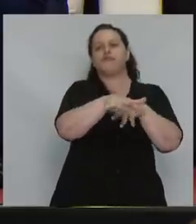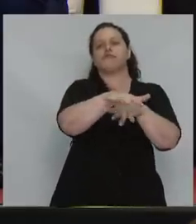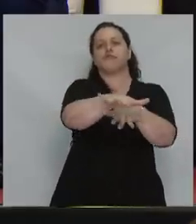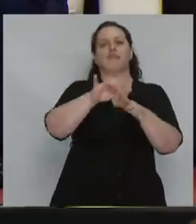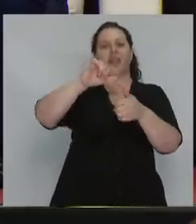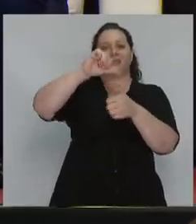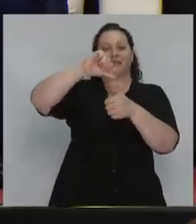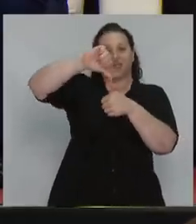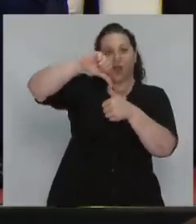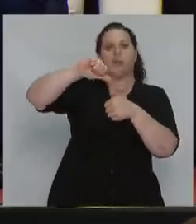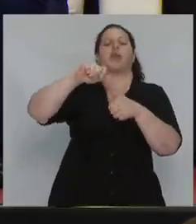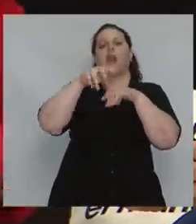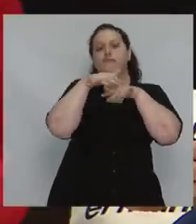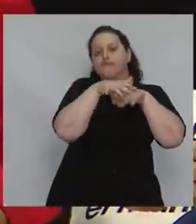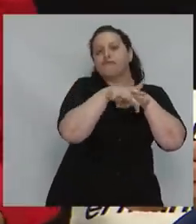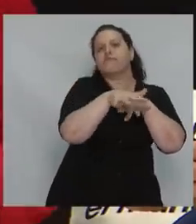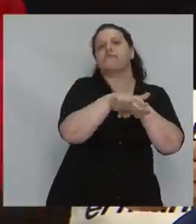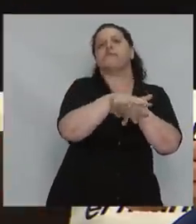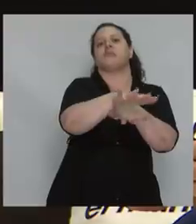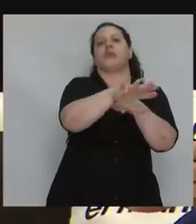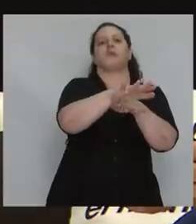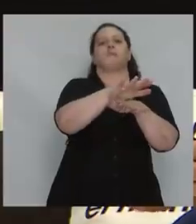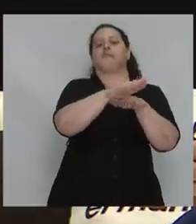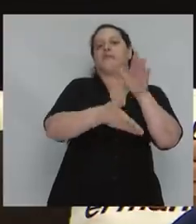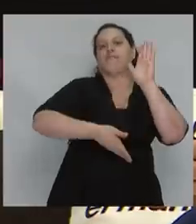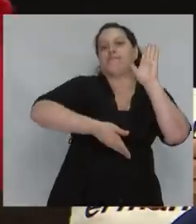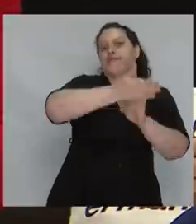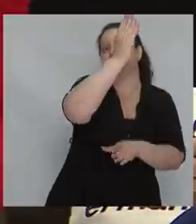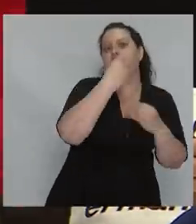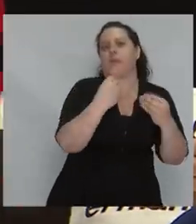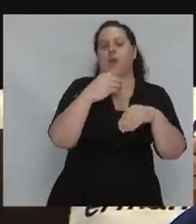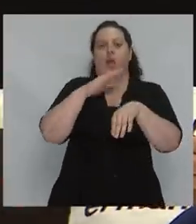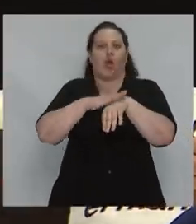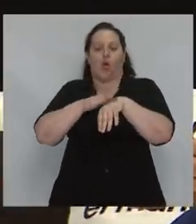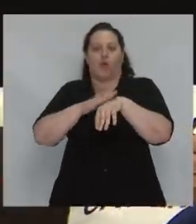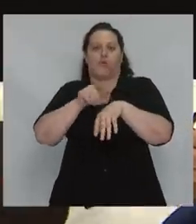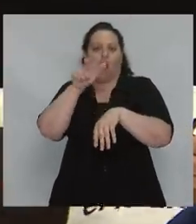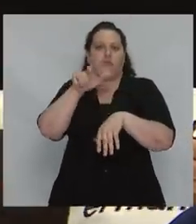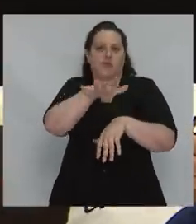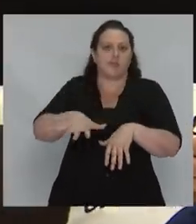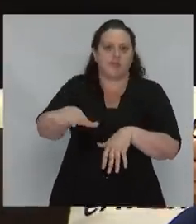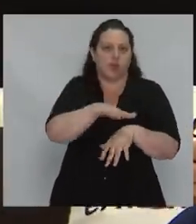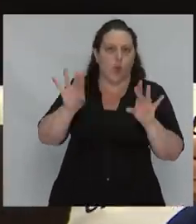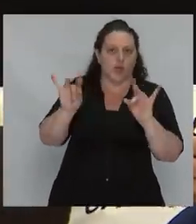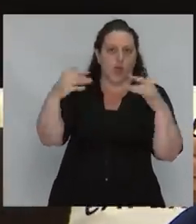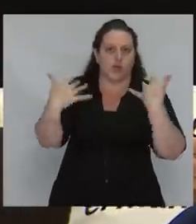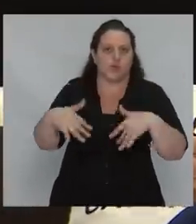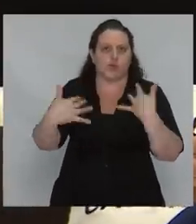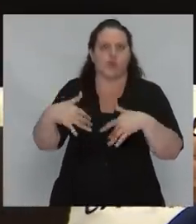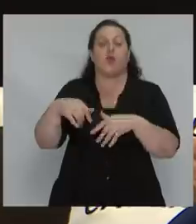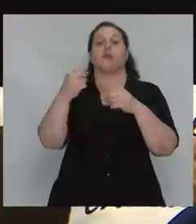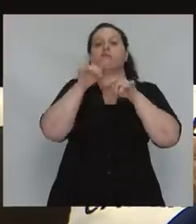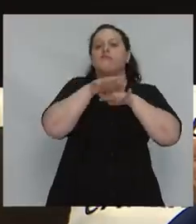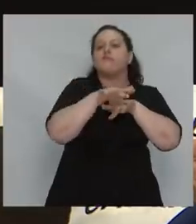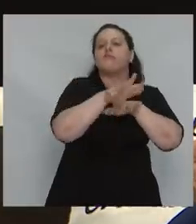golpe de Estado que le dieron a Mel Zelaya, por culpa del golpe que dieron los Estados Unidos. Y cuando esa caravana llega al sur de México,